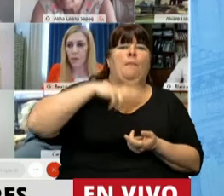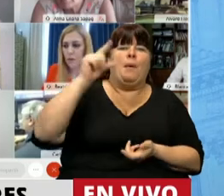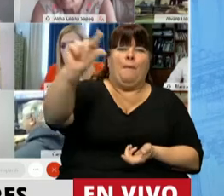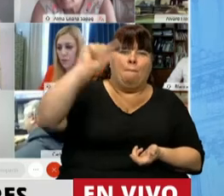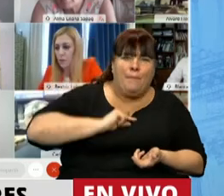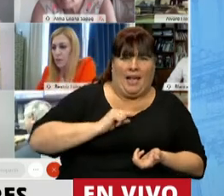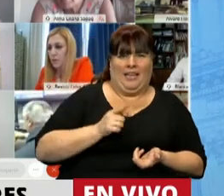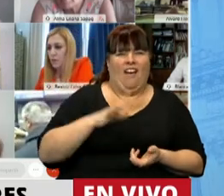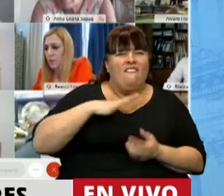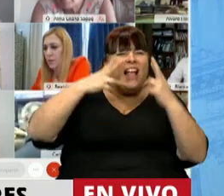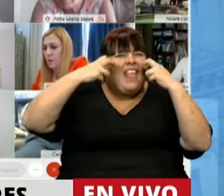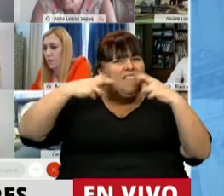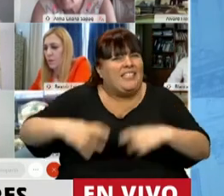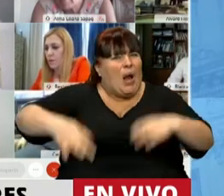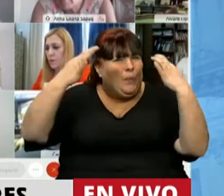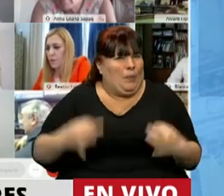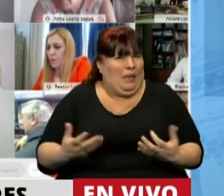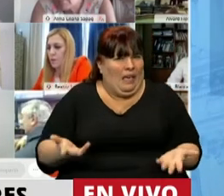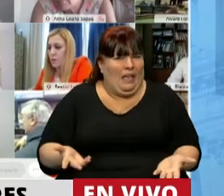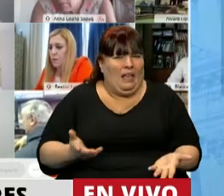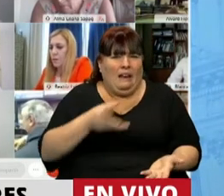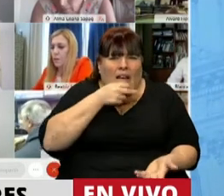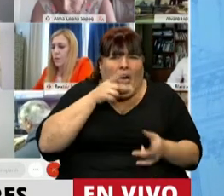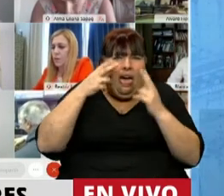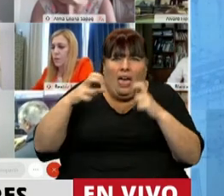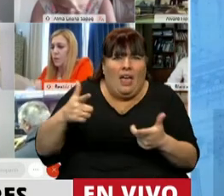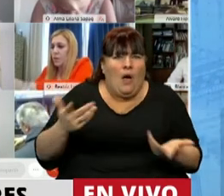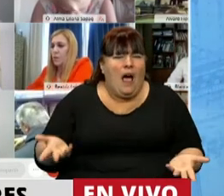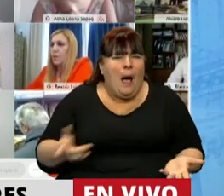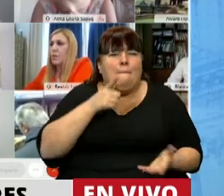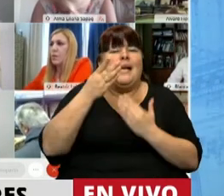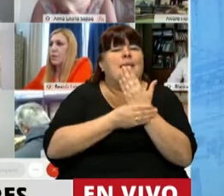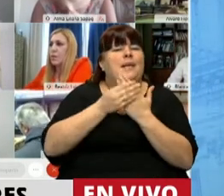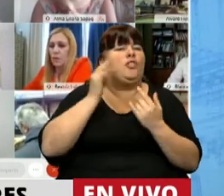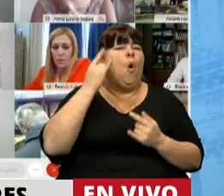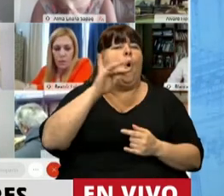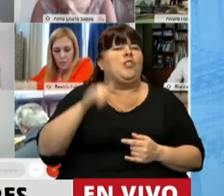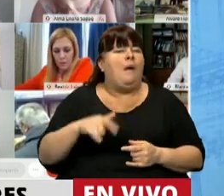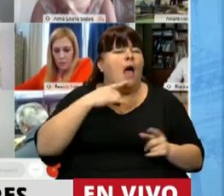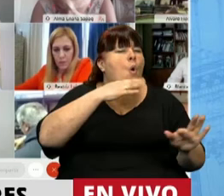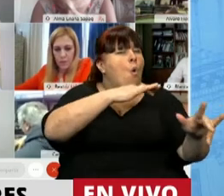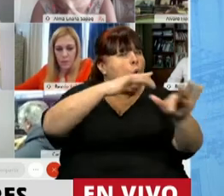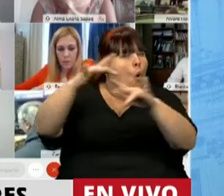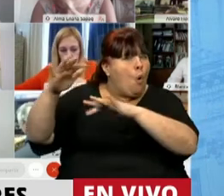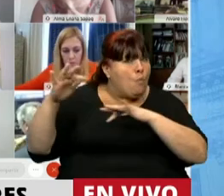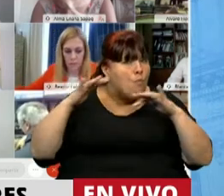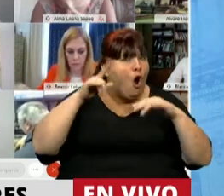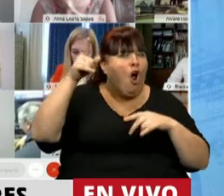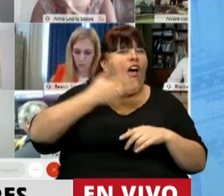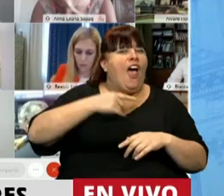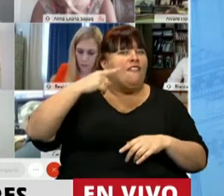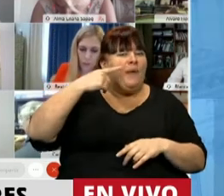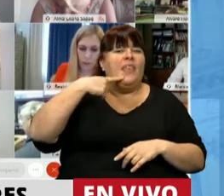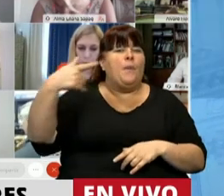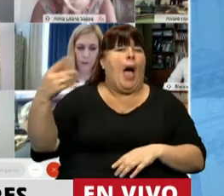privados, sin investigar absolutamente nada. Parece que el Ministro Guzmán ya se corre la bola en la sede del